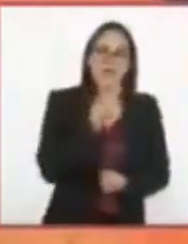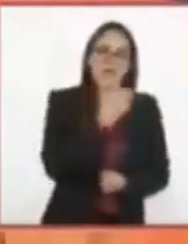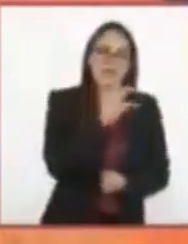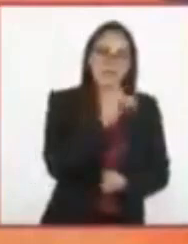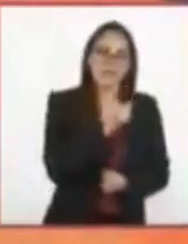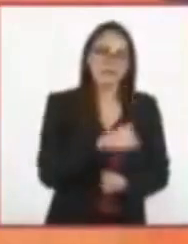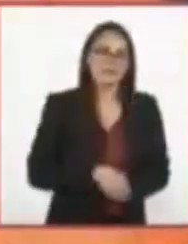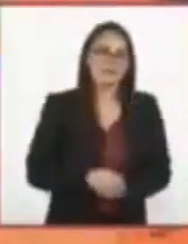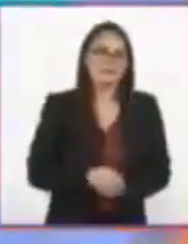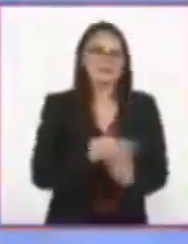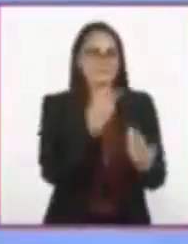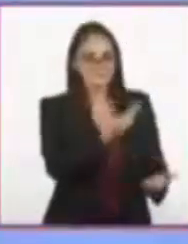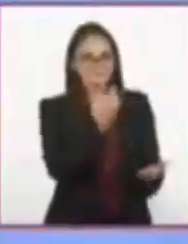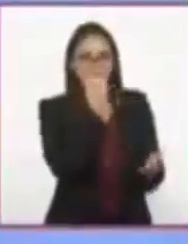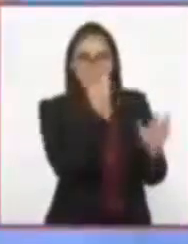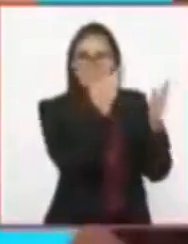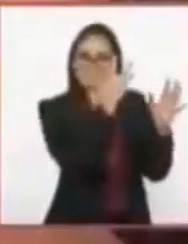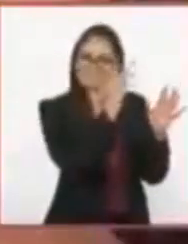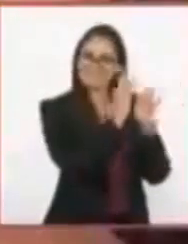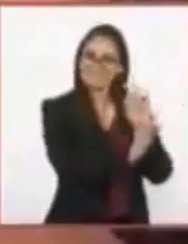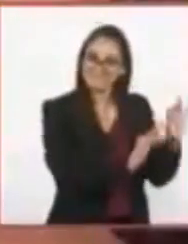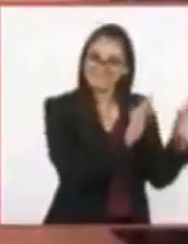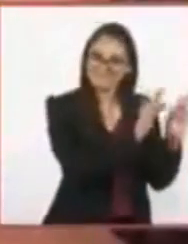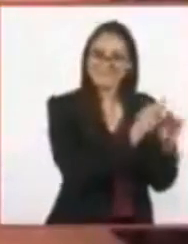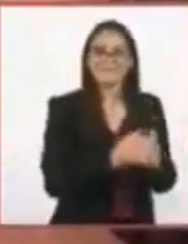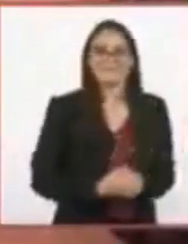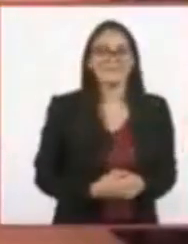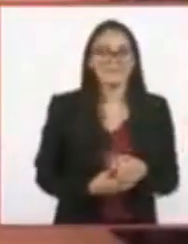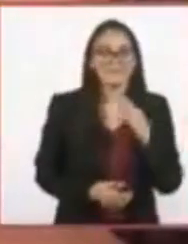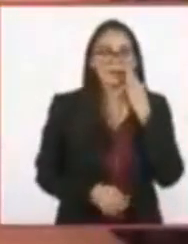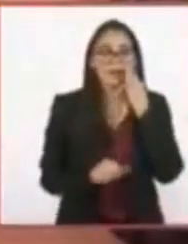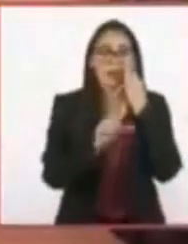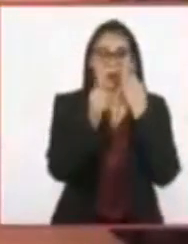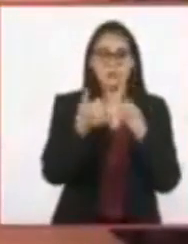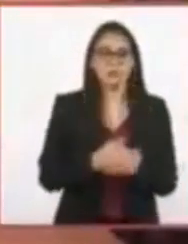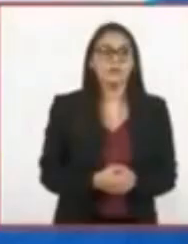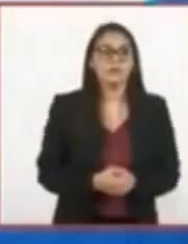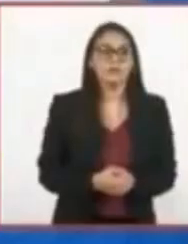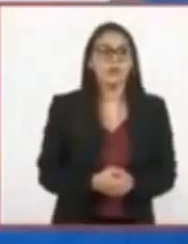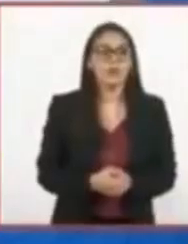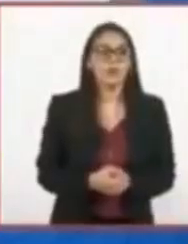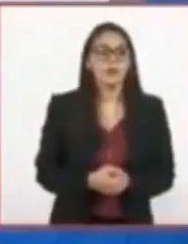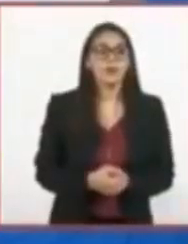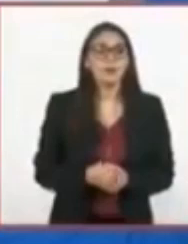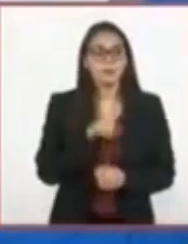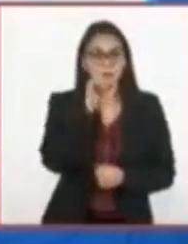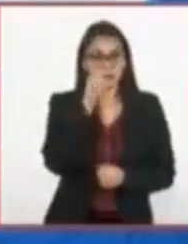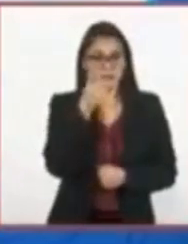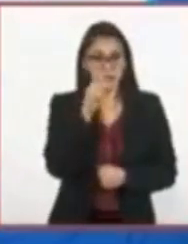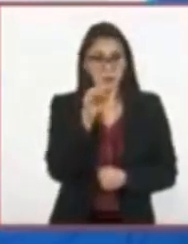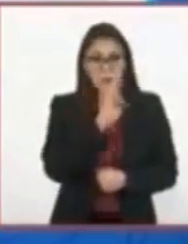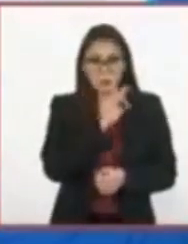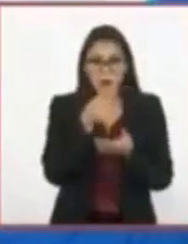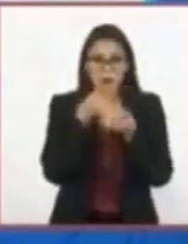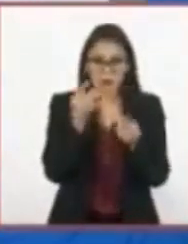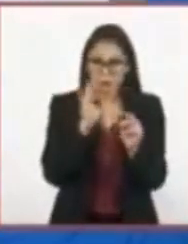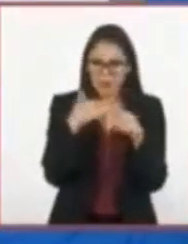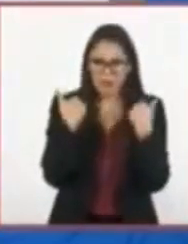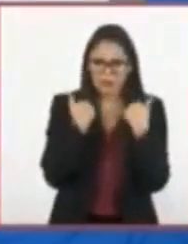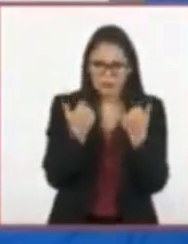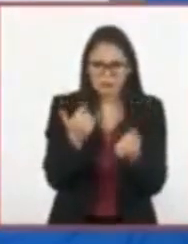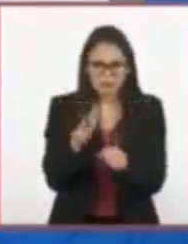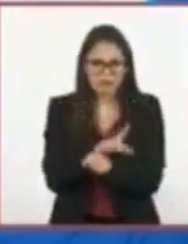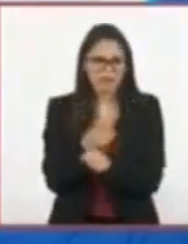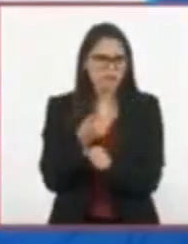¡Correcto! Siguiente pregunta. Los signos de puntuación permiten que un texto sea comprendido